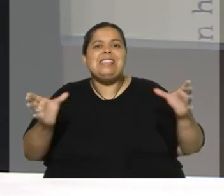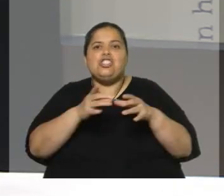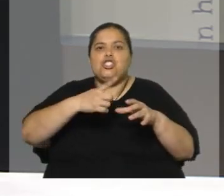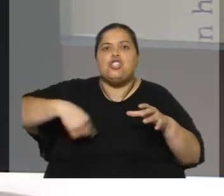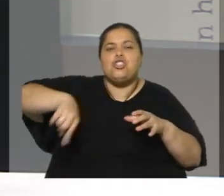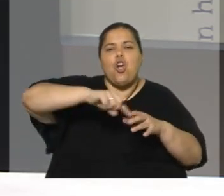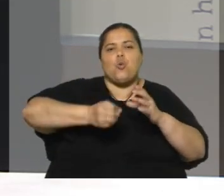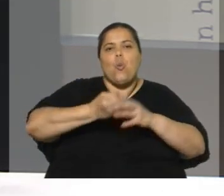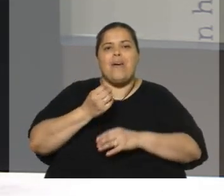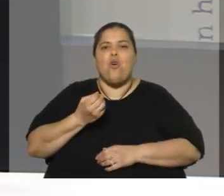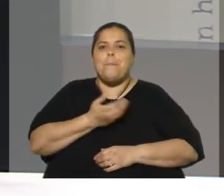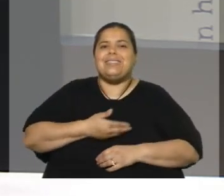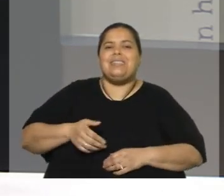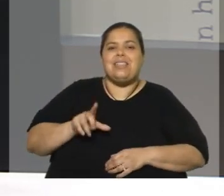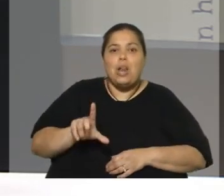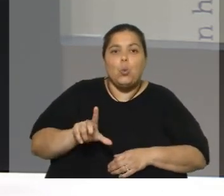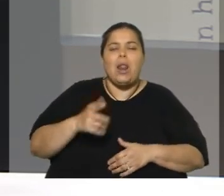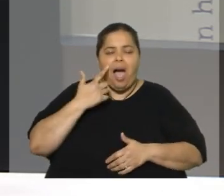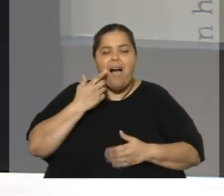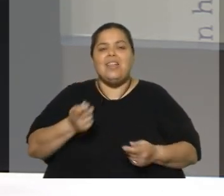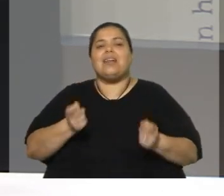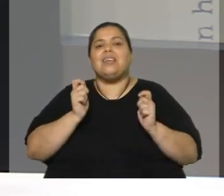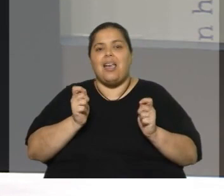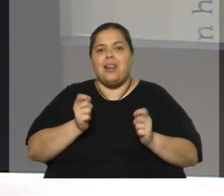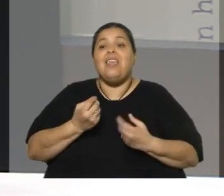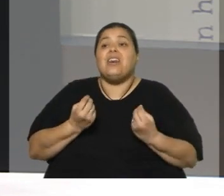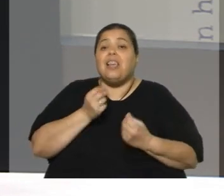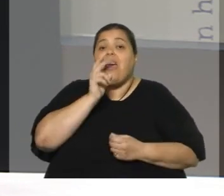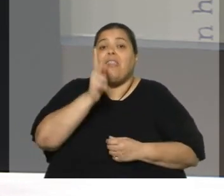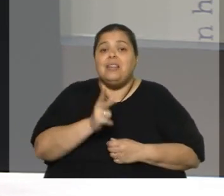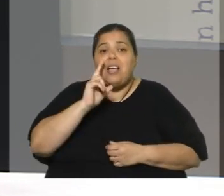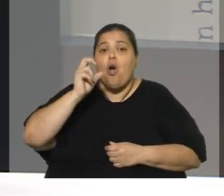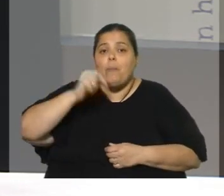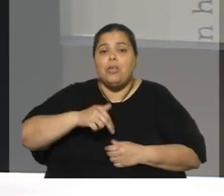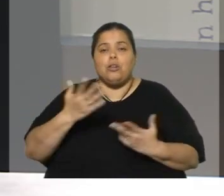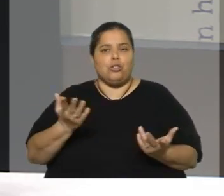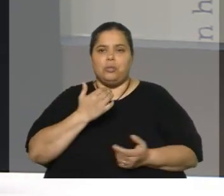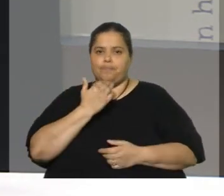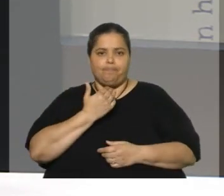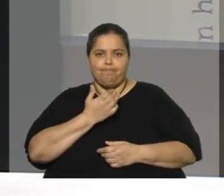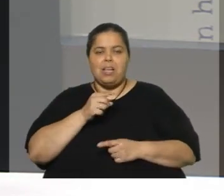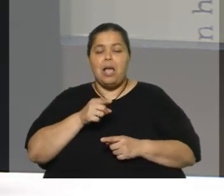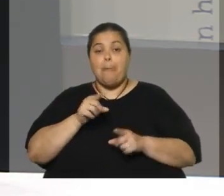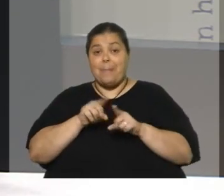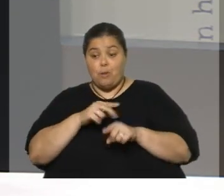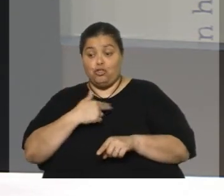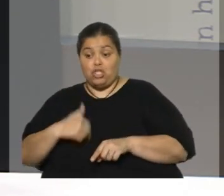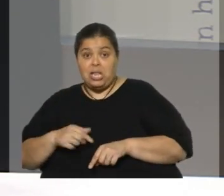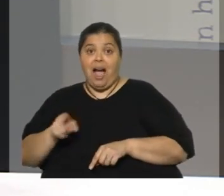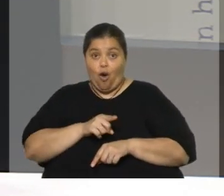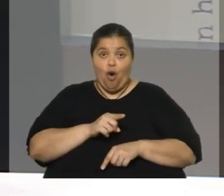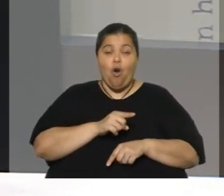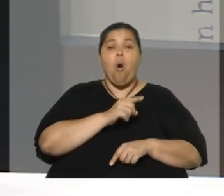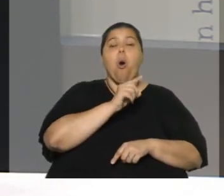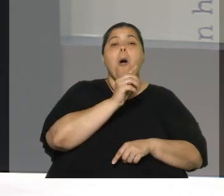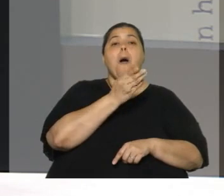personajes en esta historia, ¿no? Porque ahora va a cambiar todo y hoy no se sabe. Entonces, tanto con China como con el Transpacífico, que Uruguay pueda cerrarlo, va a